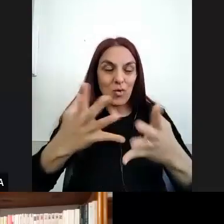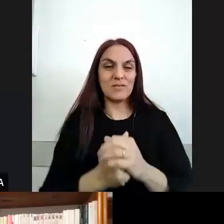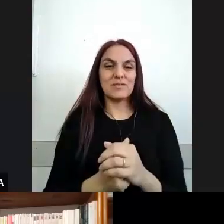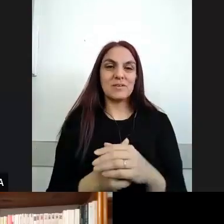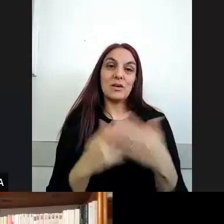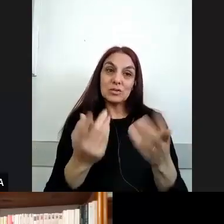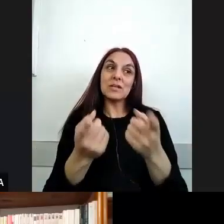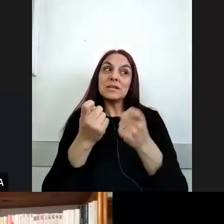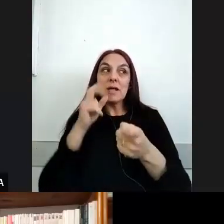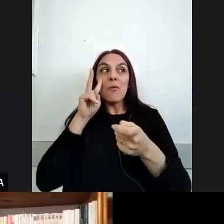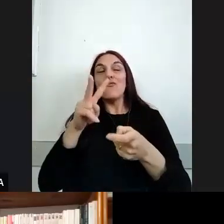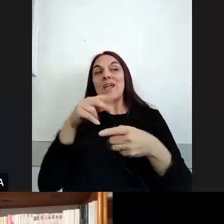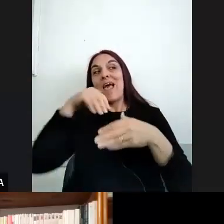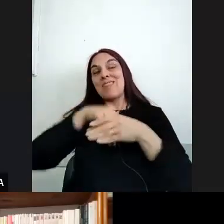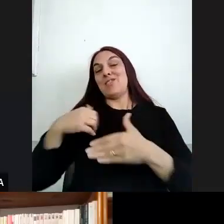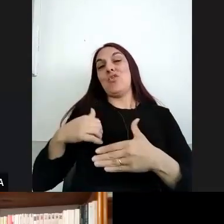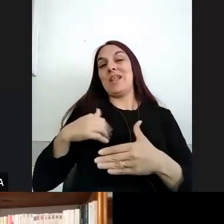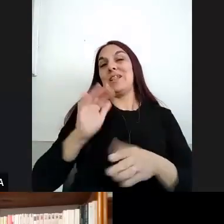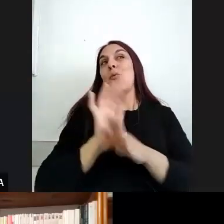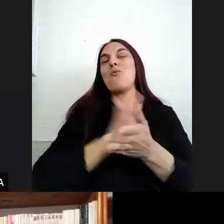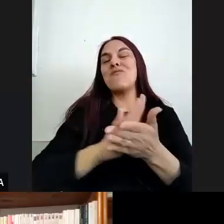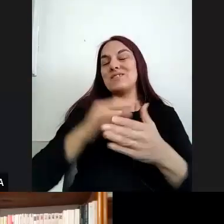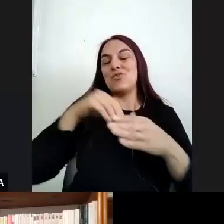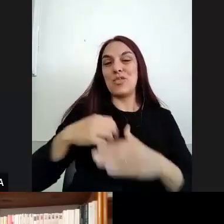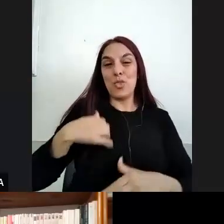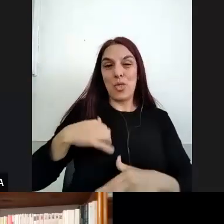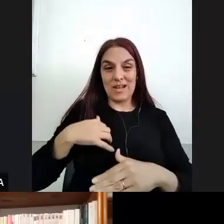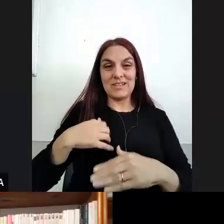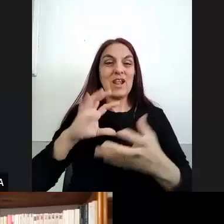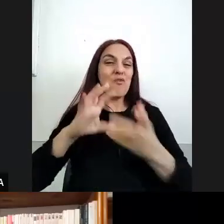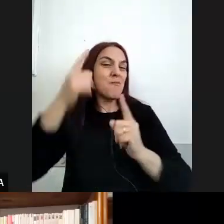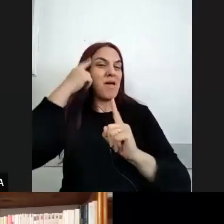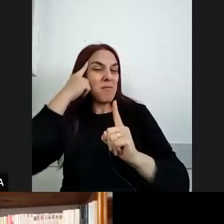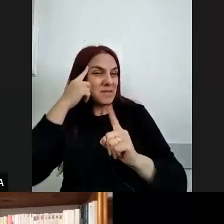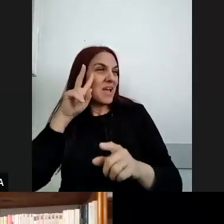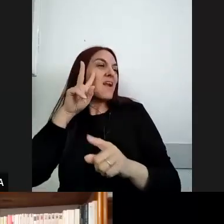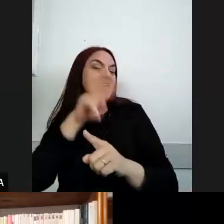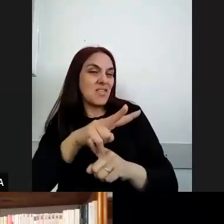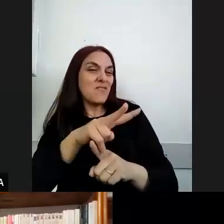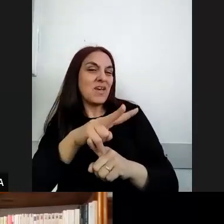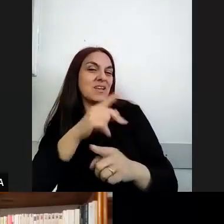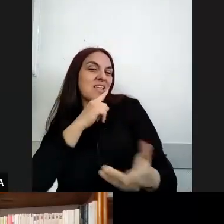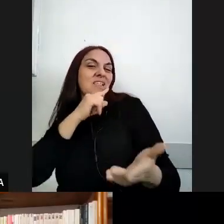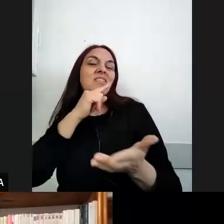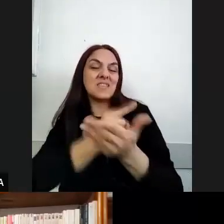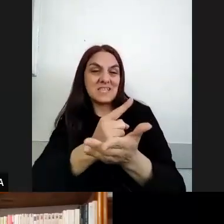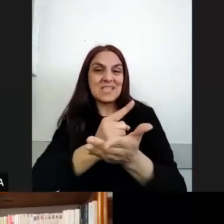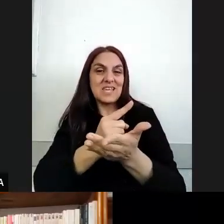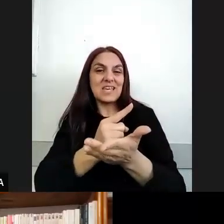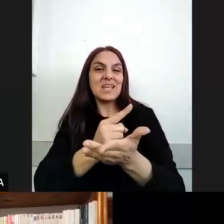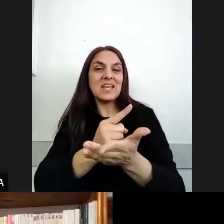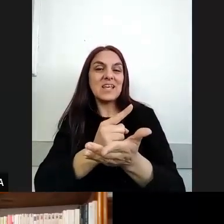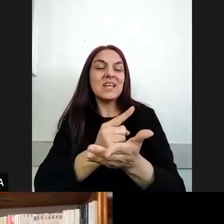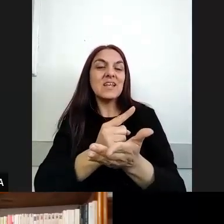ciertas bases ¿no? con las que se piensa se concibe y se y se define también los